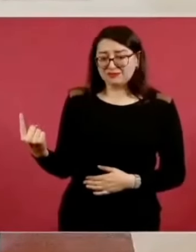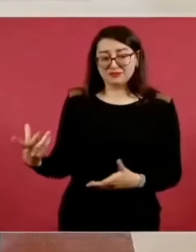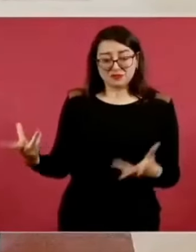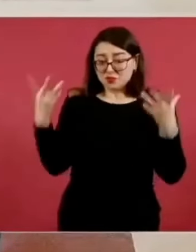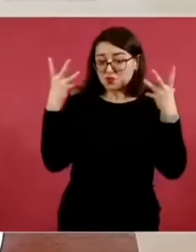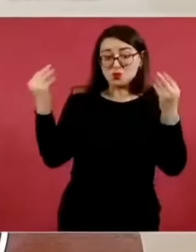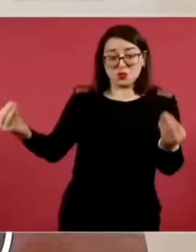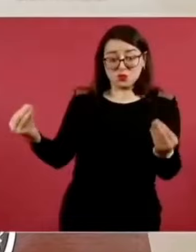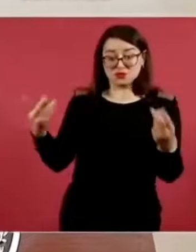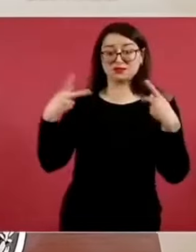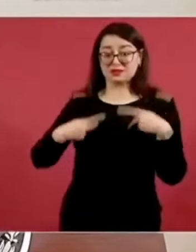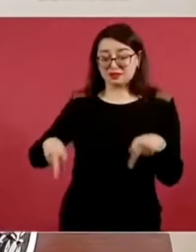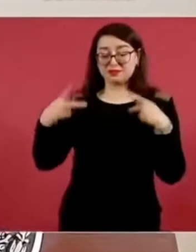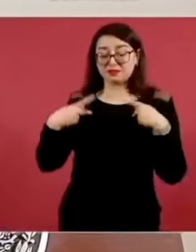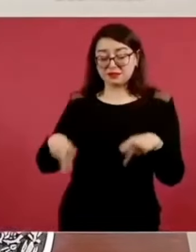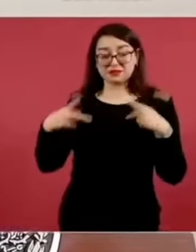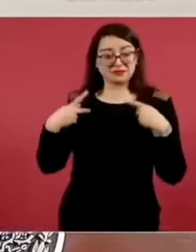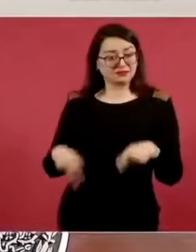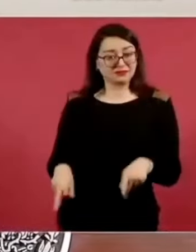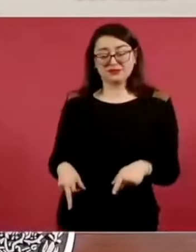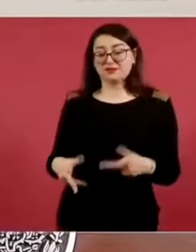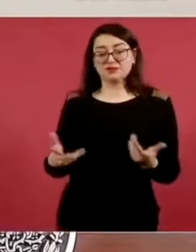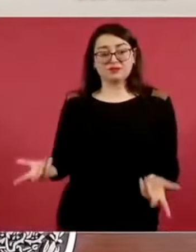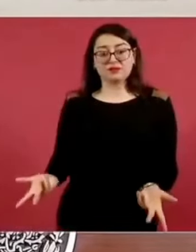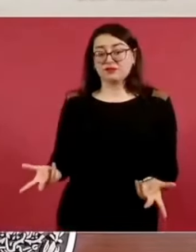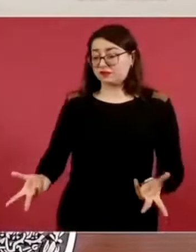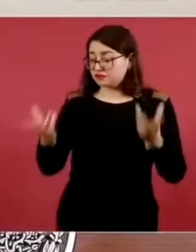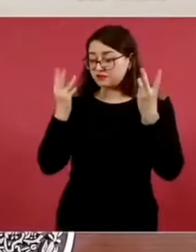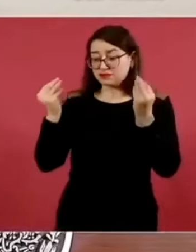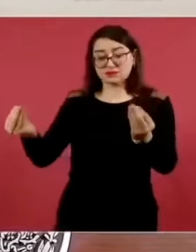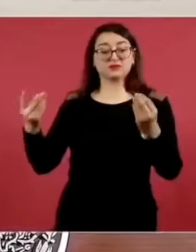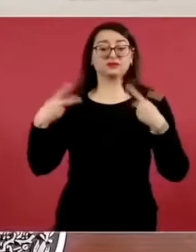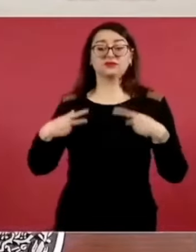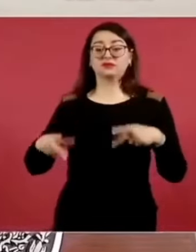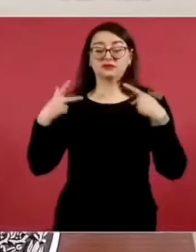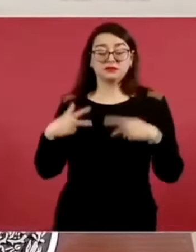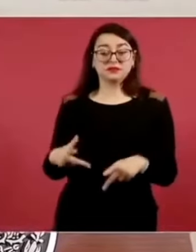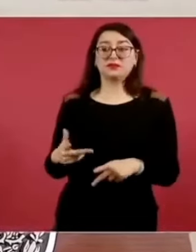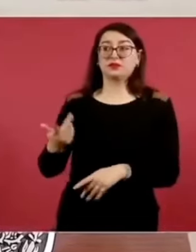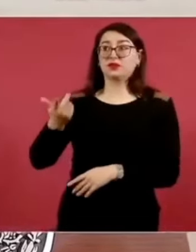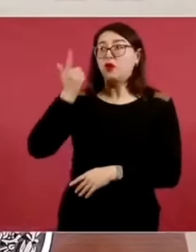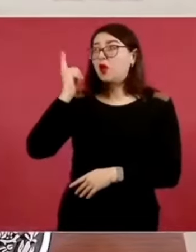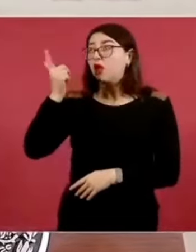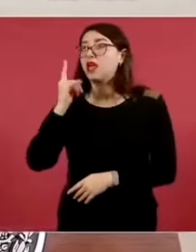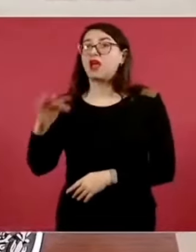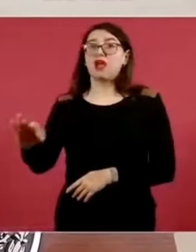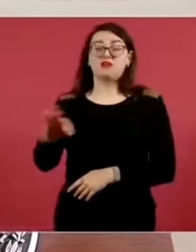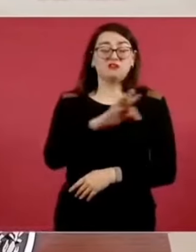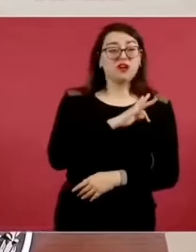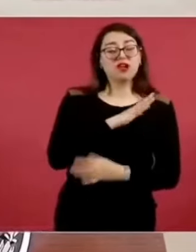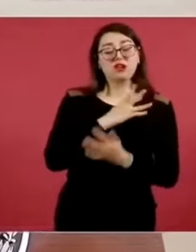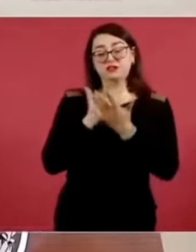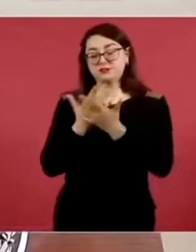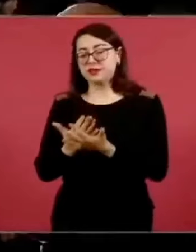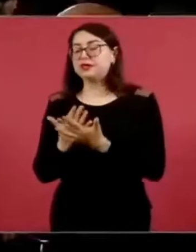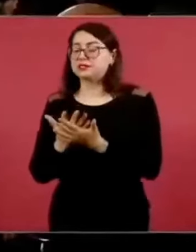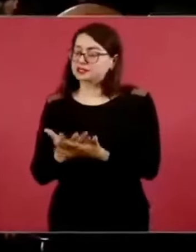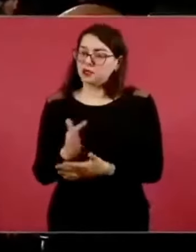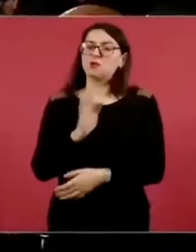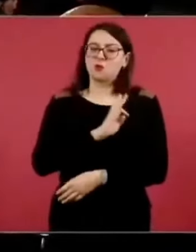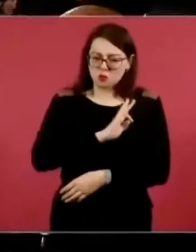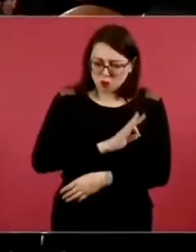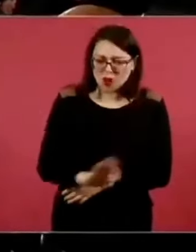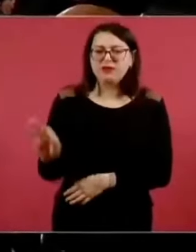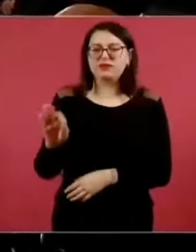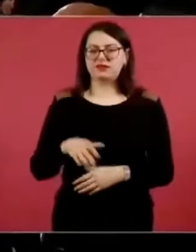viene aquí. No. Yo creo que la que está en todo el Muchísima gente tiene esperanza. Y eso es muy bueno. Y hay mucha gente